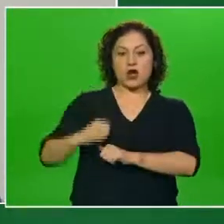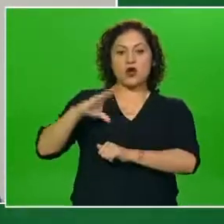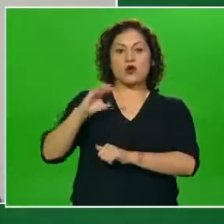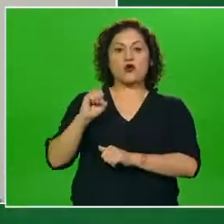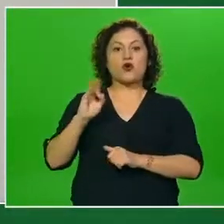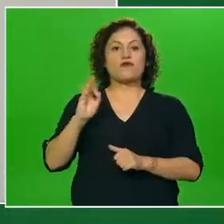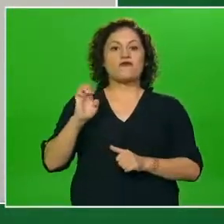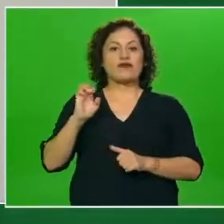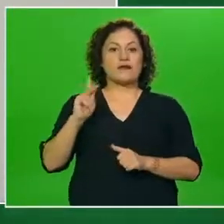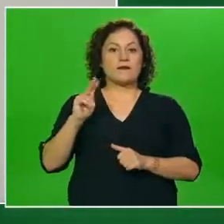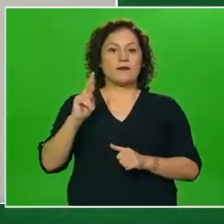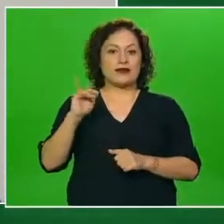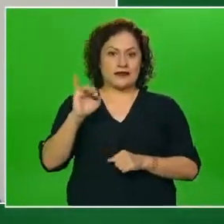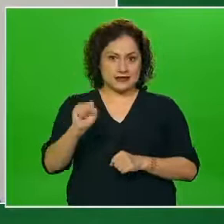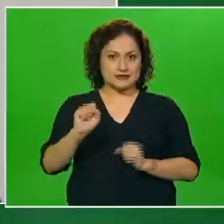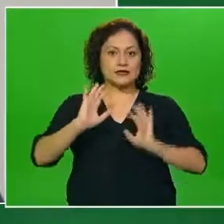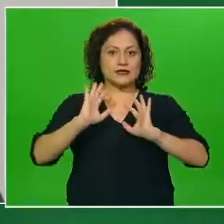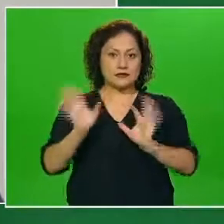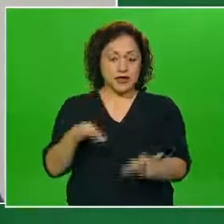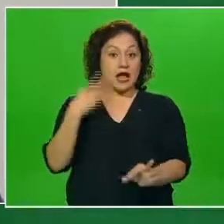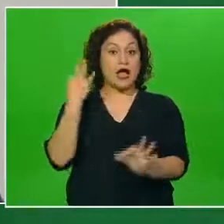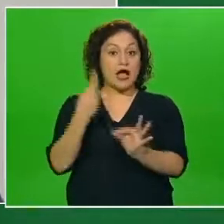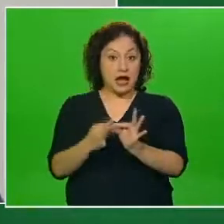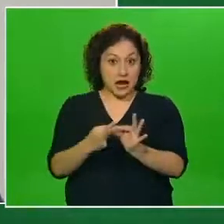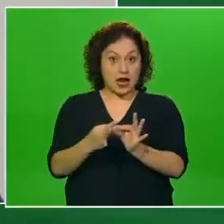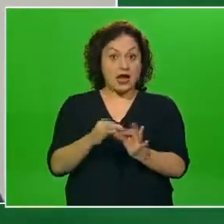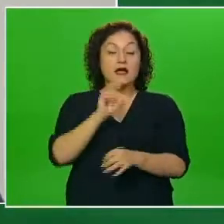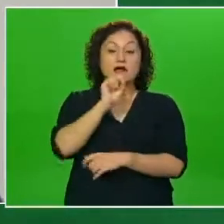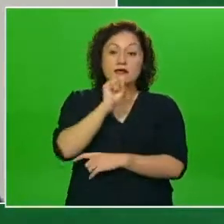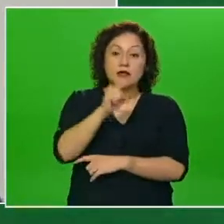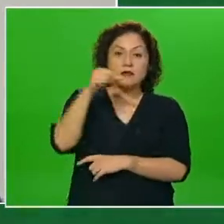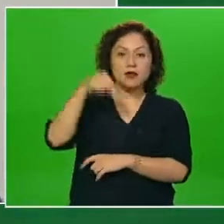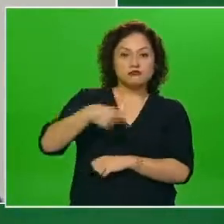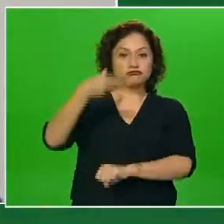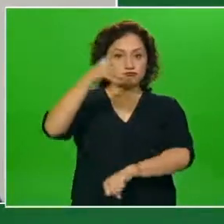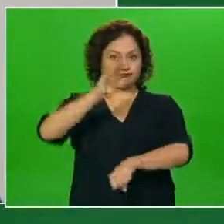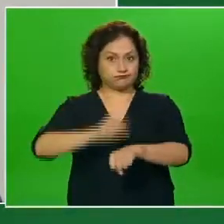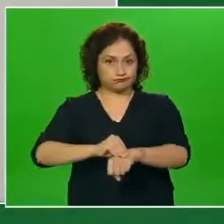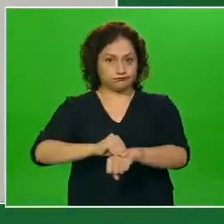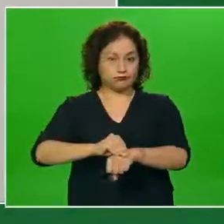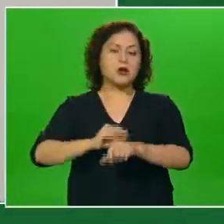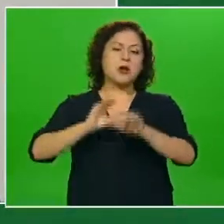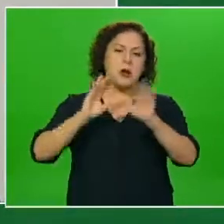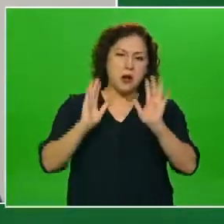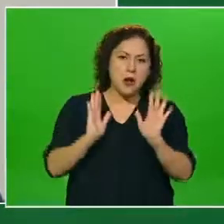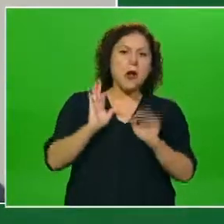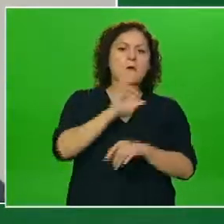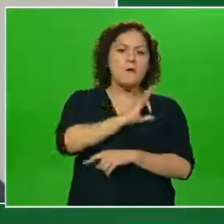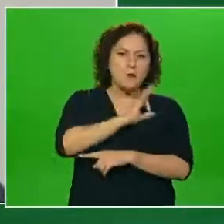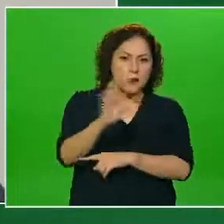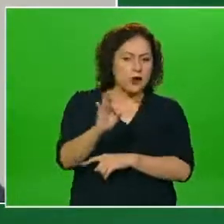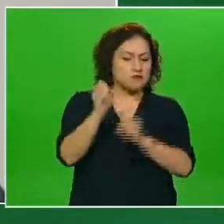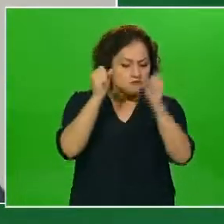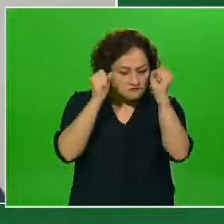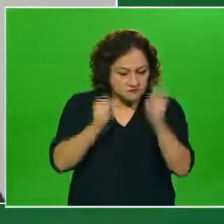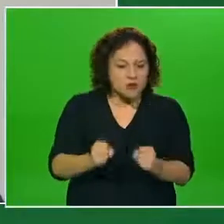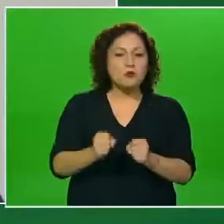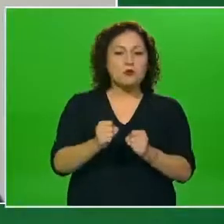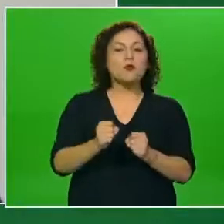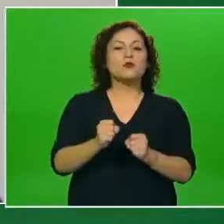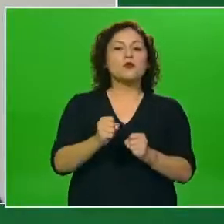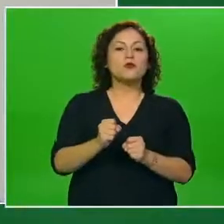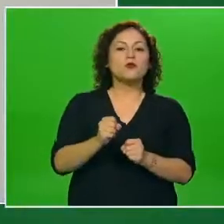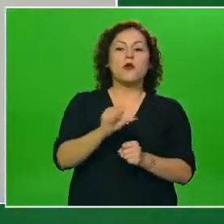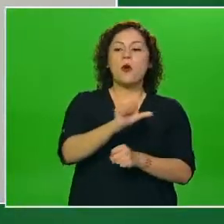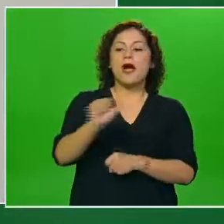pueda en su momento dar alguna autorización al respecto. Pues entonces de seguro se irán incluyendo otros